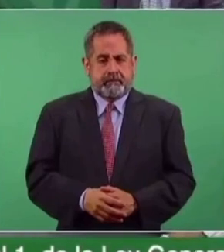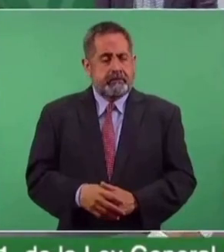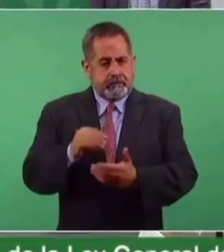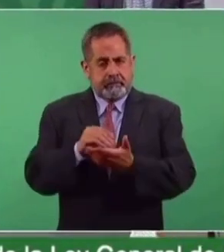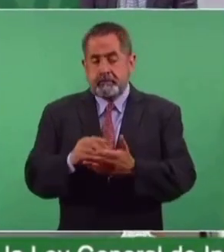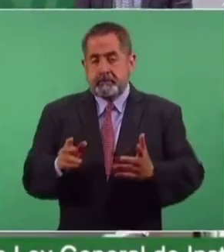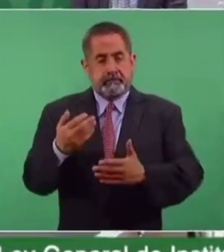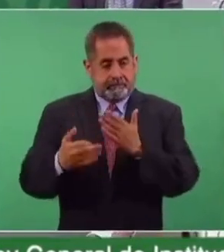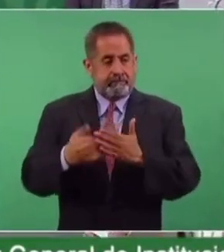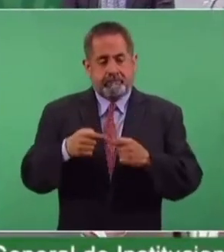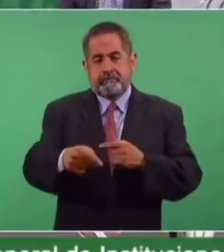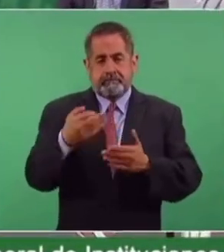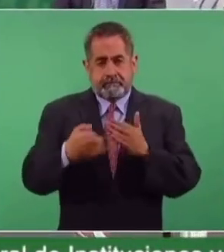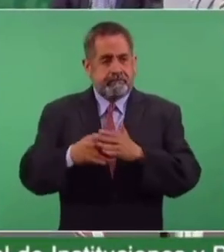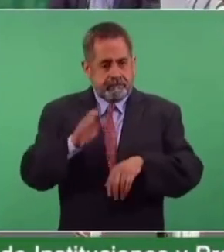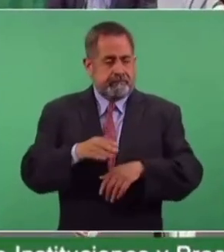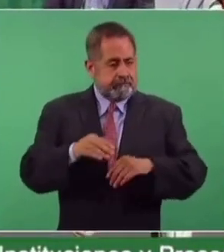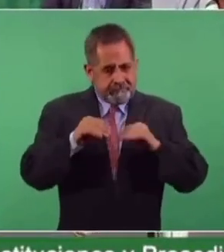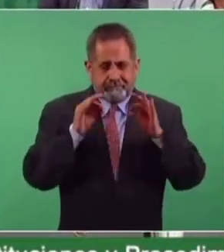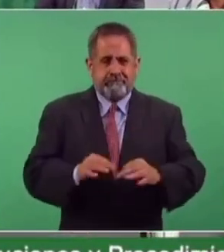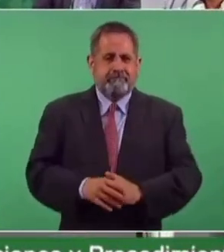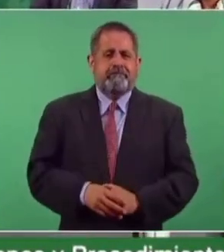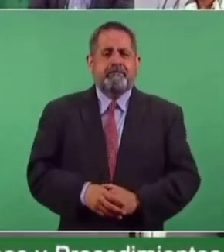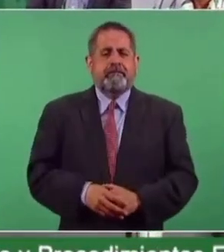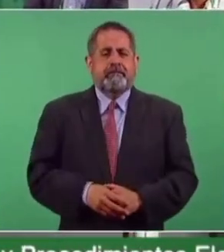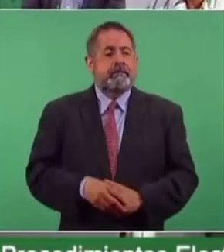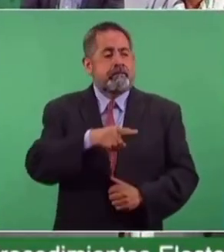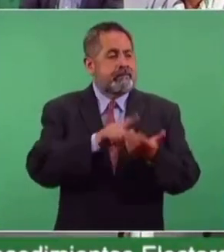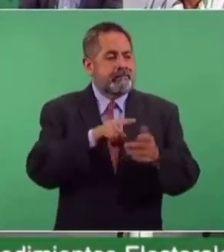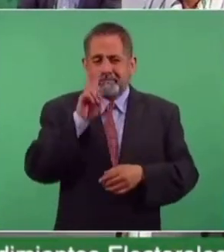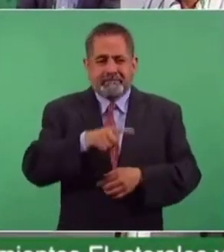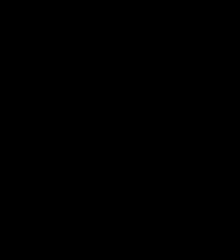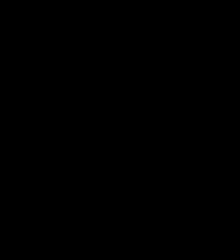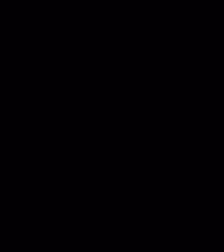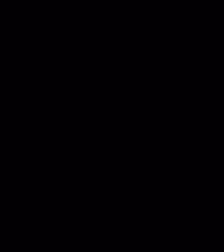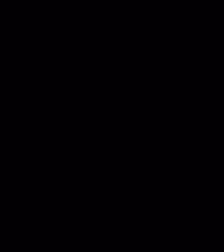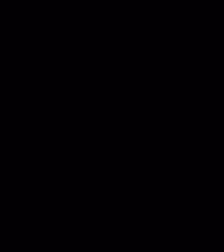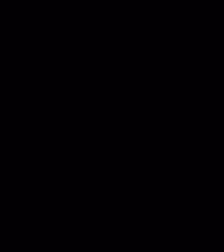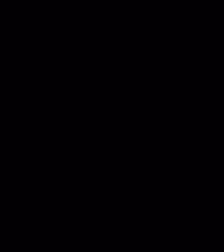Y todavía falta que haya un auténtico Estado de Derecho, era un Estado de Chueco.